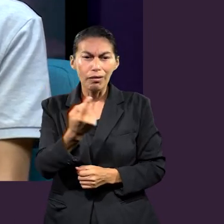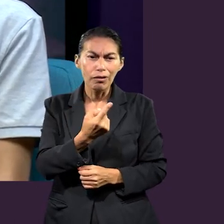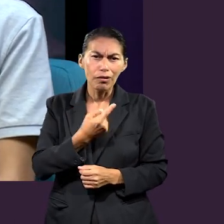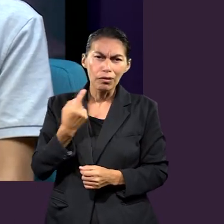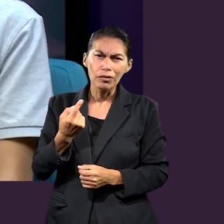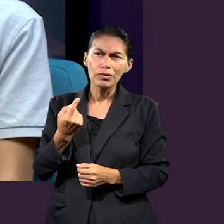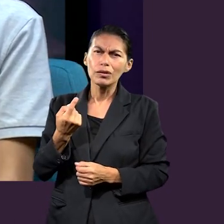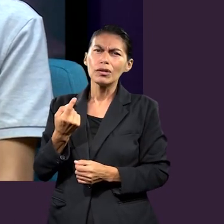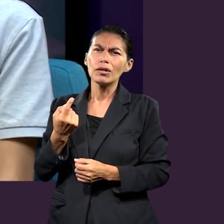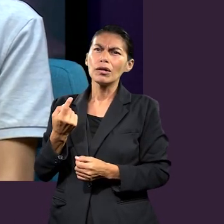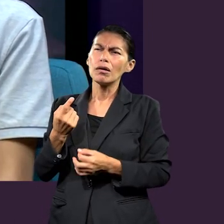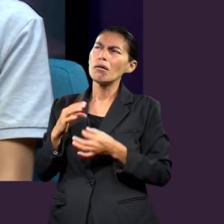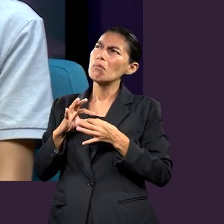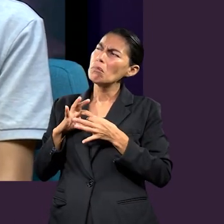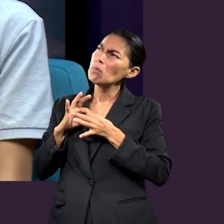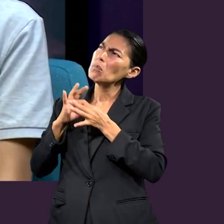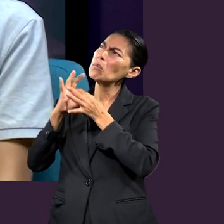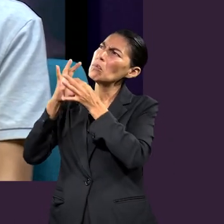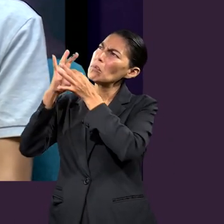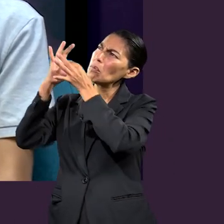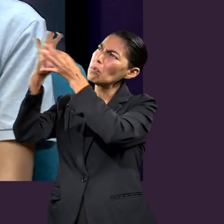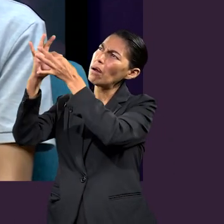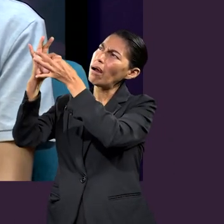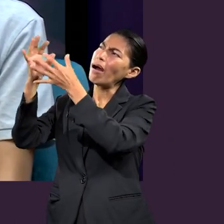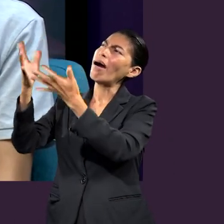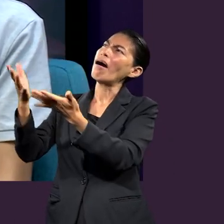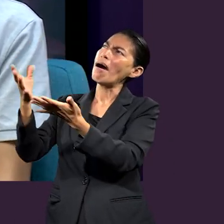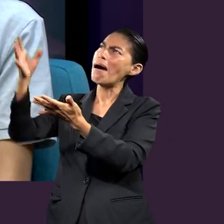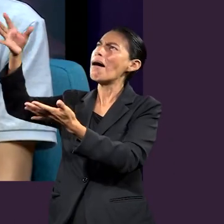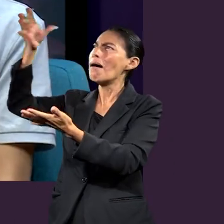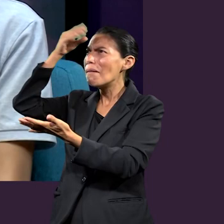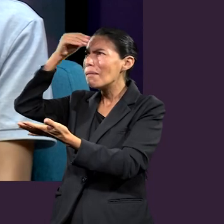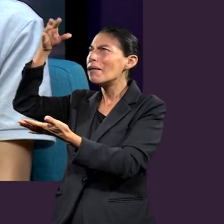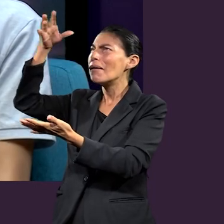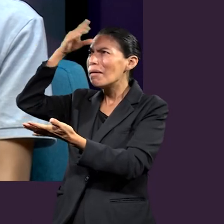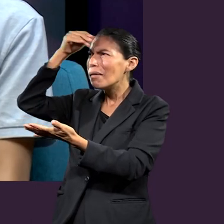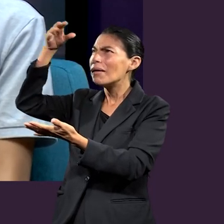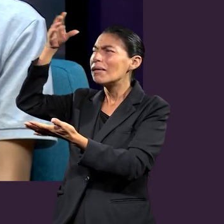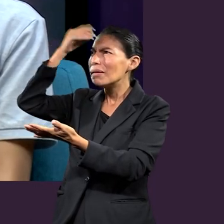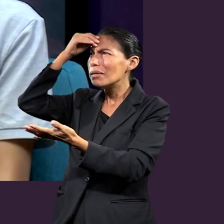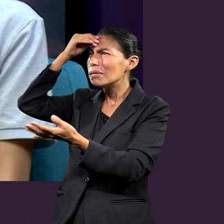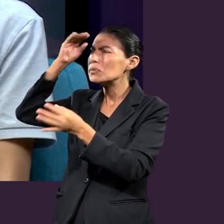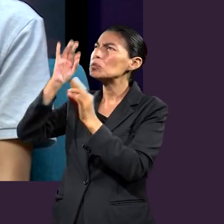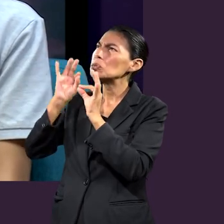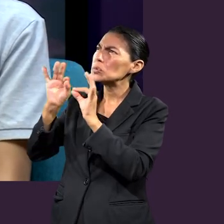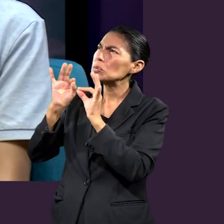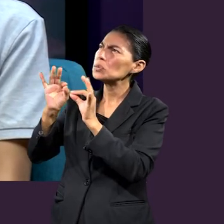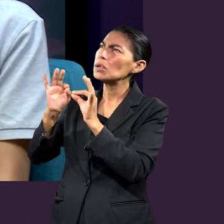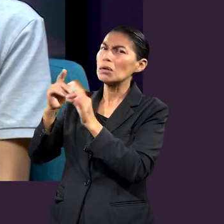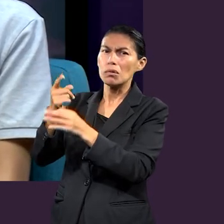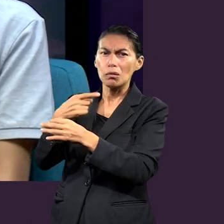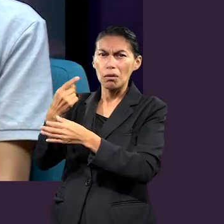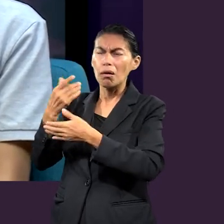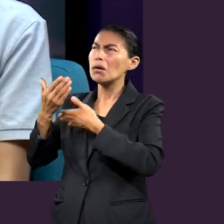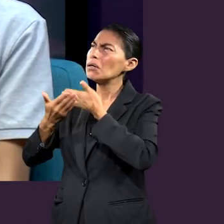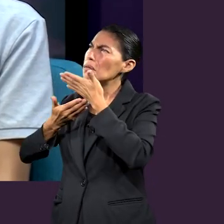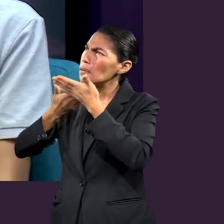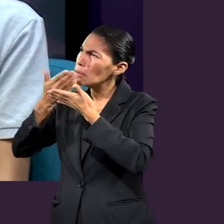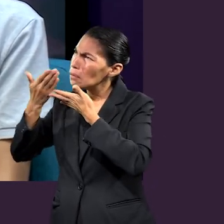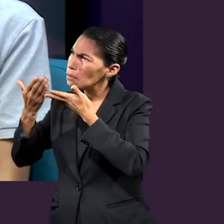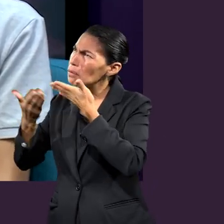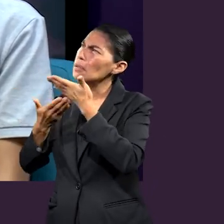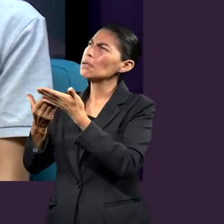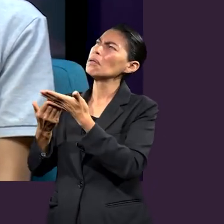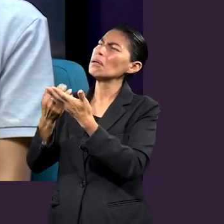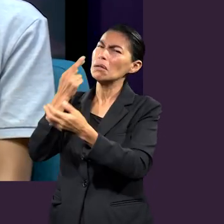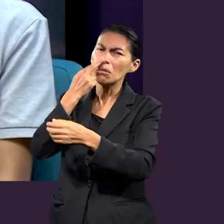lo que Dios quiere es que podamos, en medio de, pues, esa relación, aprender de Él y pensar de